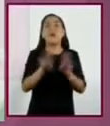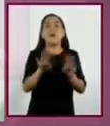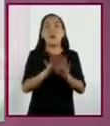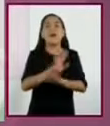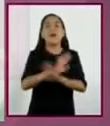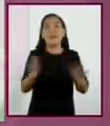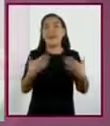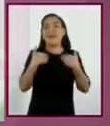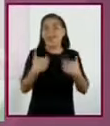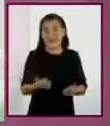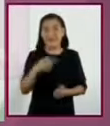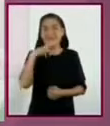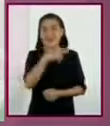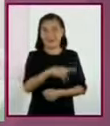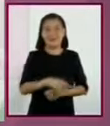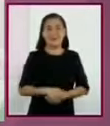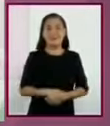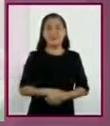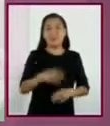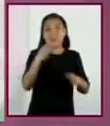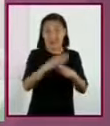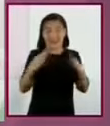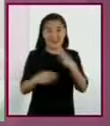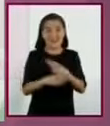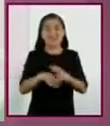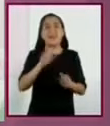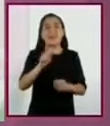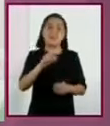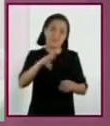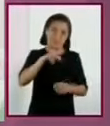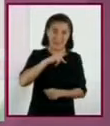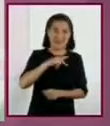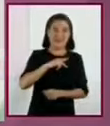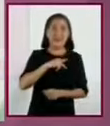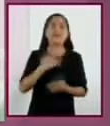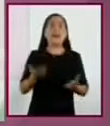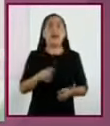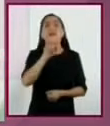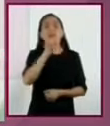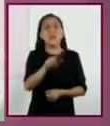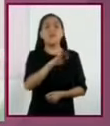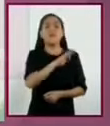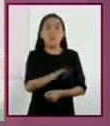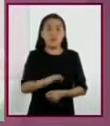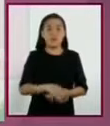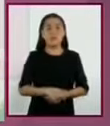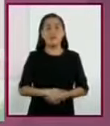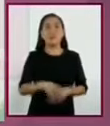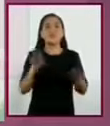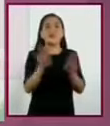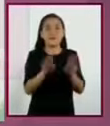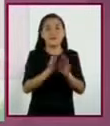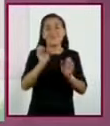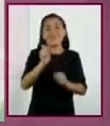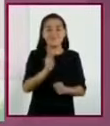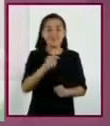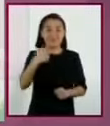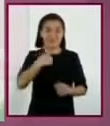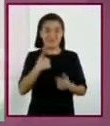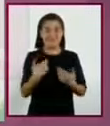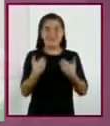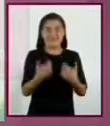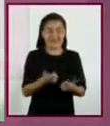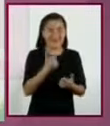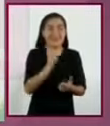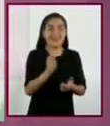acceso más rápido a ellas. Si el material es nuestro. Asimismo, podemos hacer una paráfrasis de cada